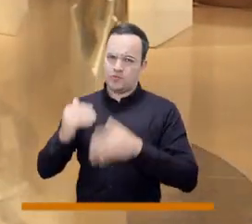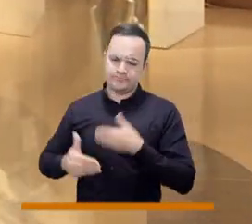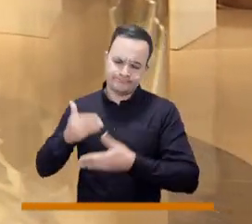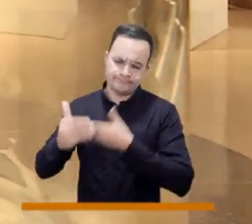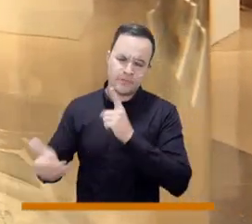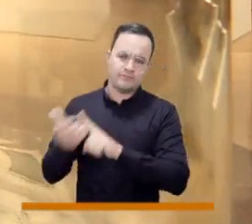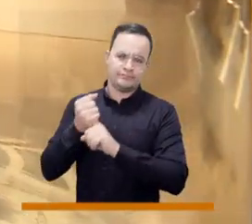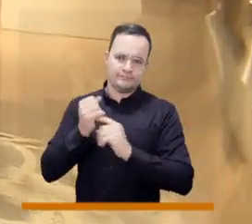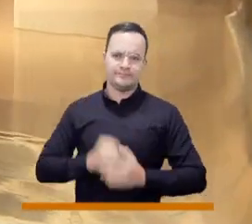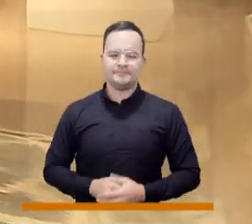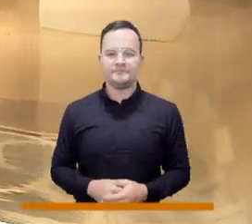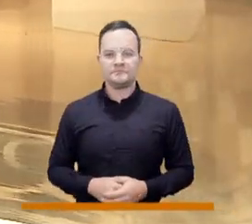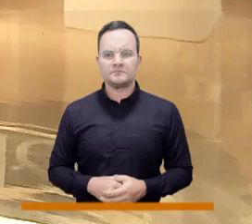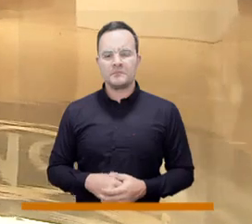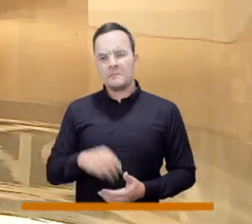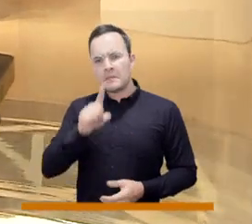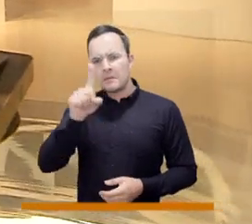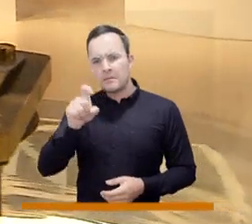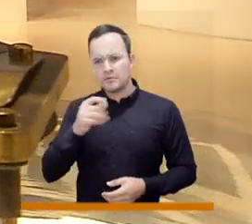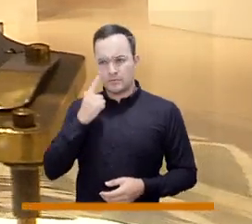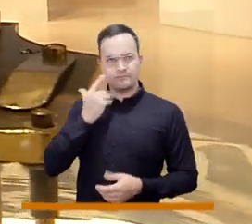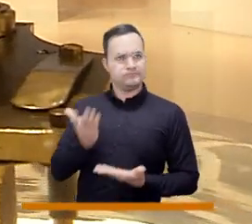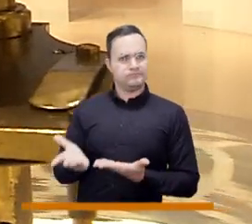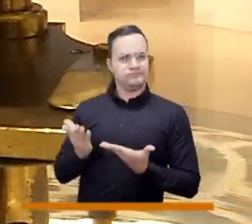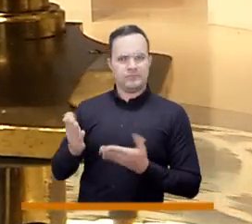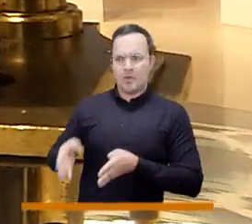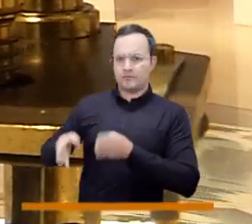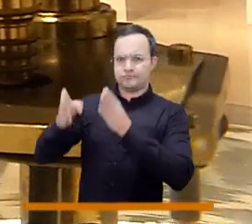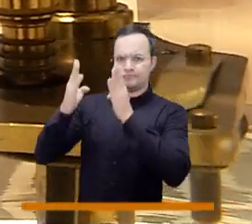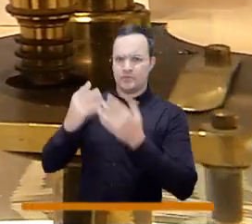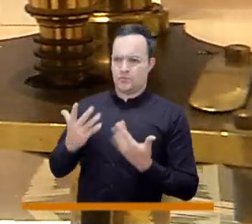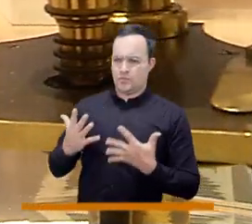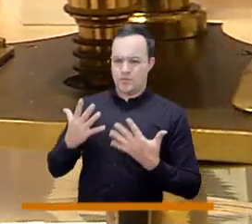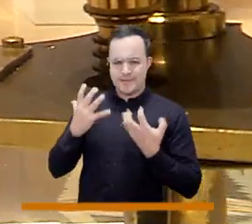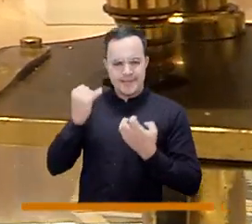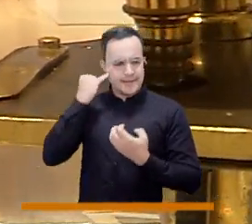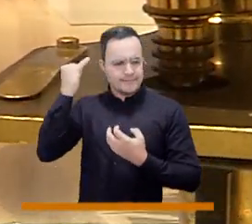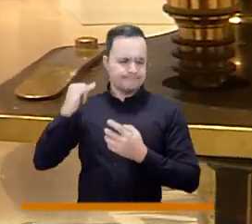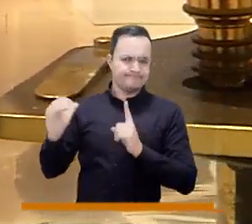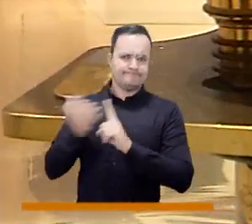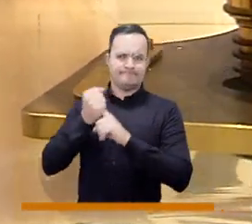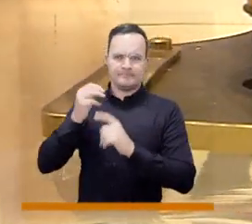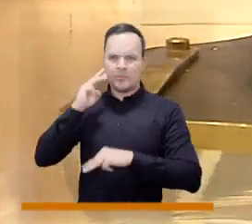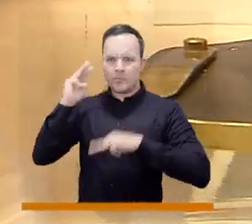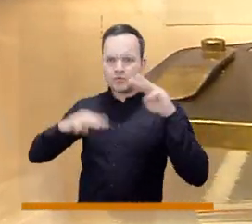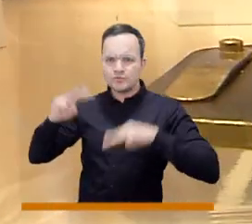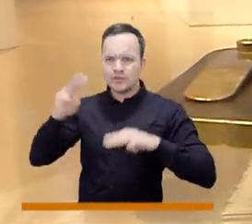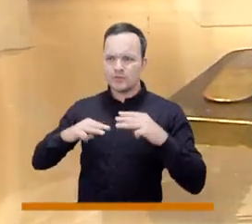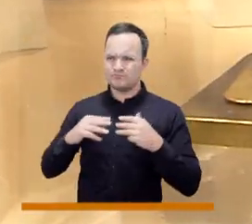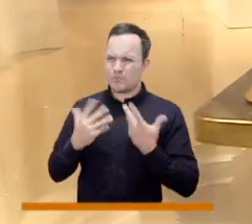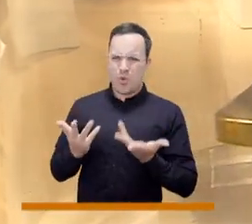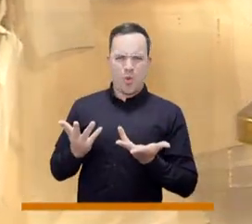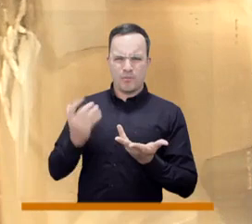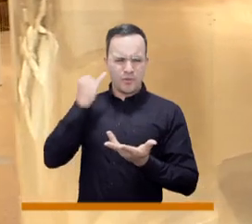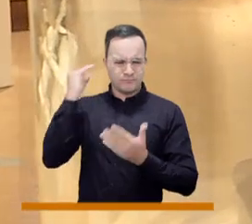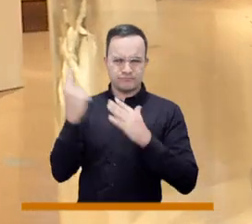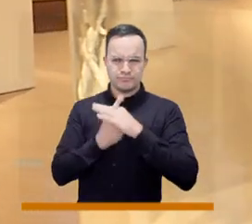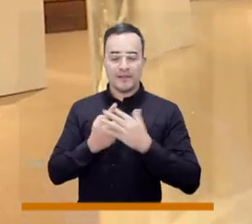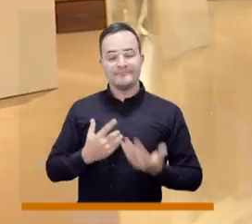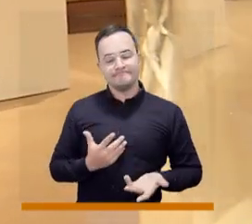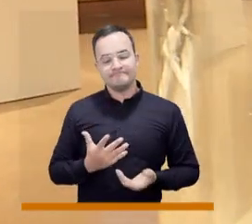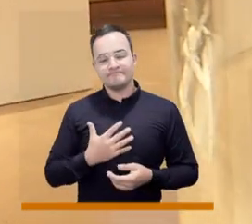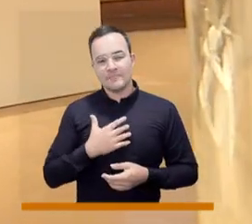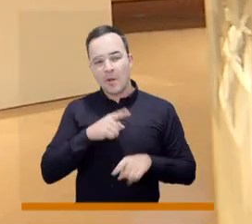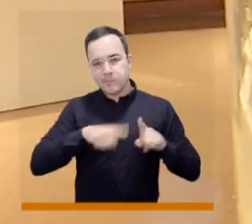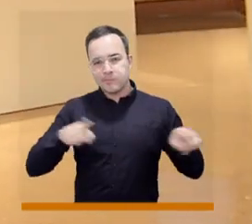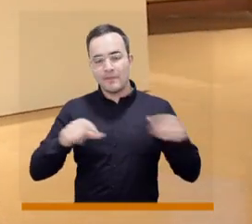ayudar en ese proceso. Decano, ¿cómo surgió esa idea de crear aquí en este histórico edificio un museo de la vida? Varias personas,